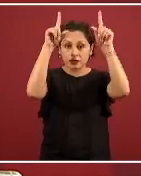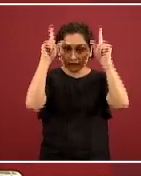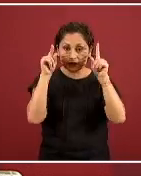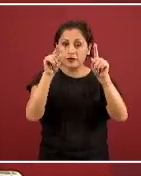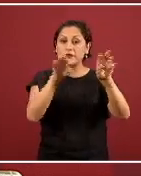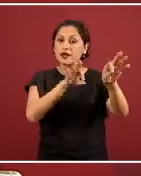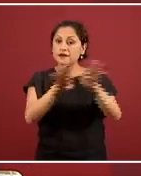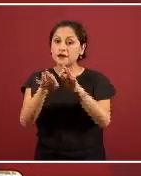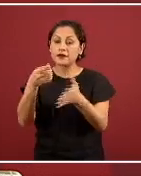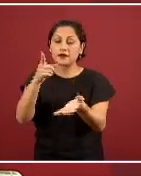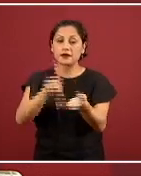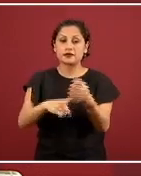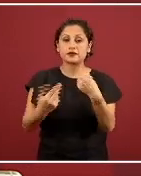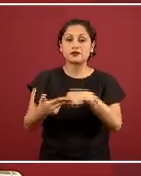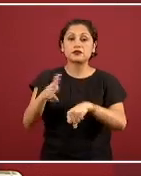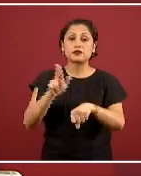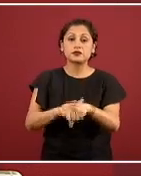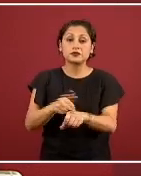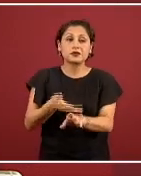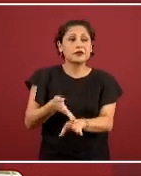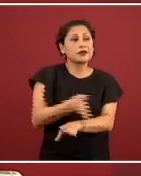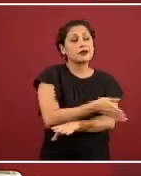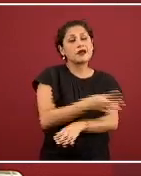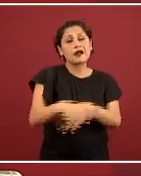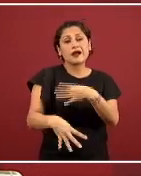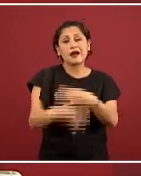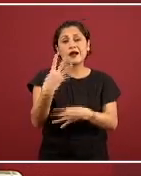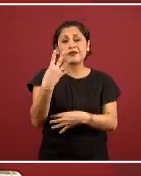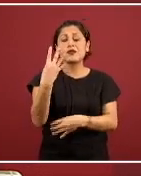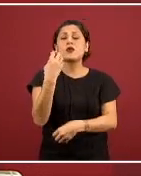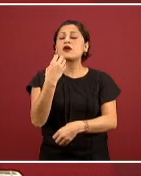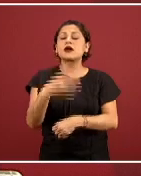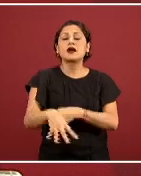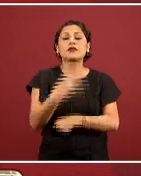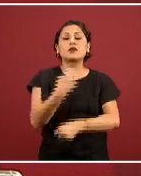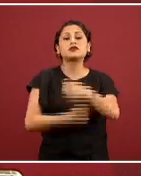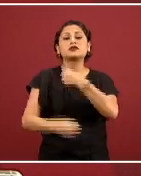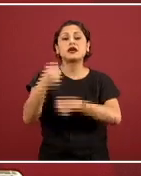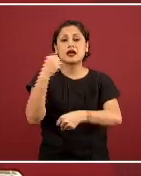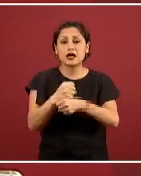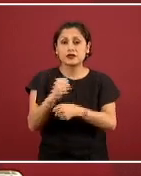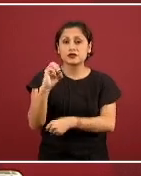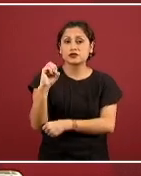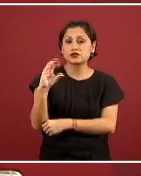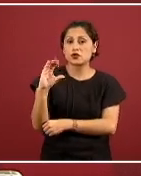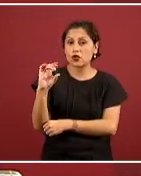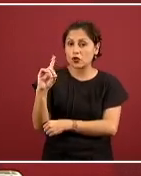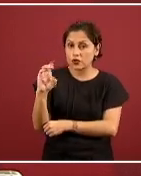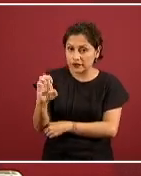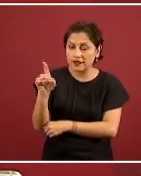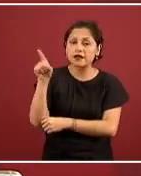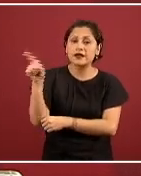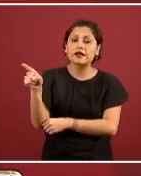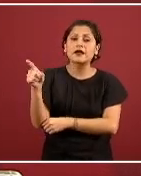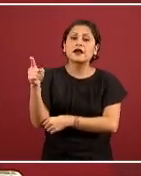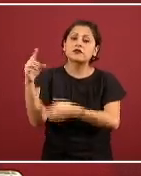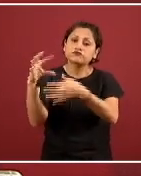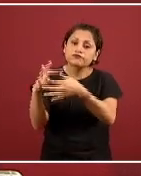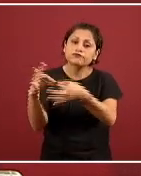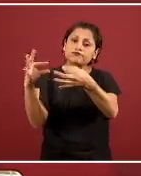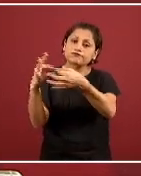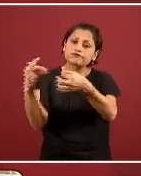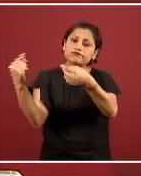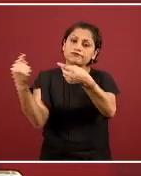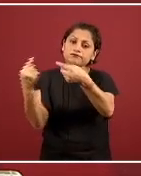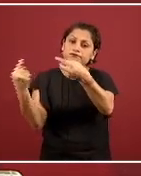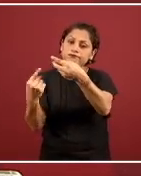tiene desde hace muchos años hace más de 14 años el informe de la OCDE que posiblemente es el que usted refiere indica